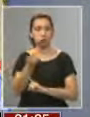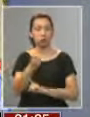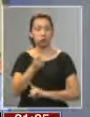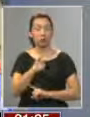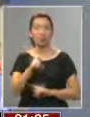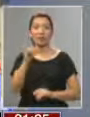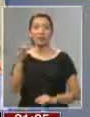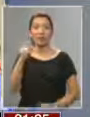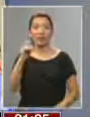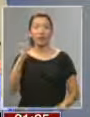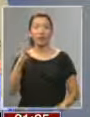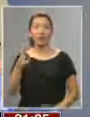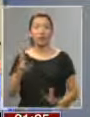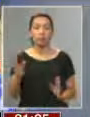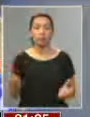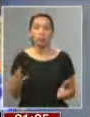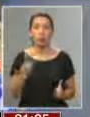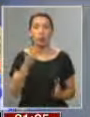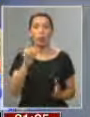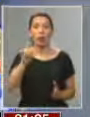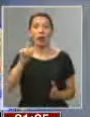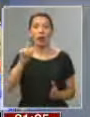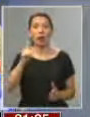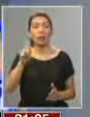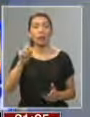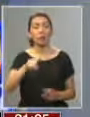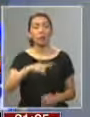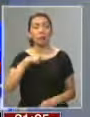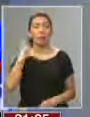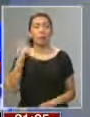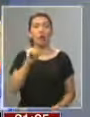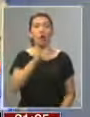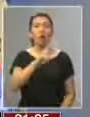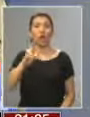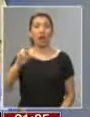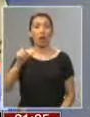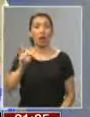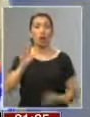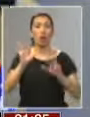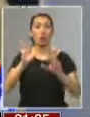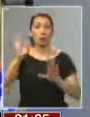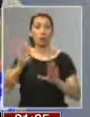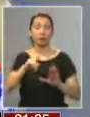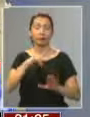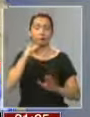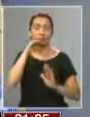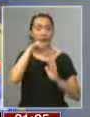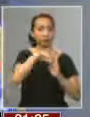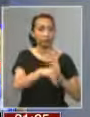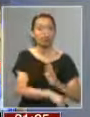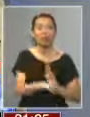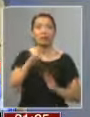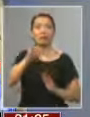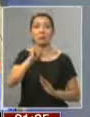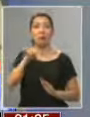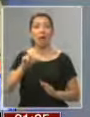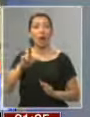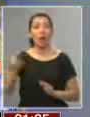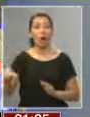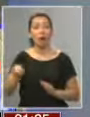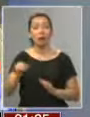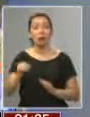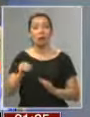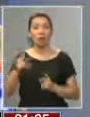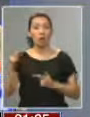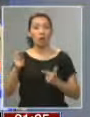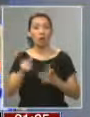Andrés Saldívar. Y Boca nos lleva a la derrota con Claudio Orrego al 8%. Pizarro nos lleva a ser el político más